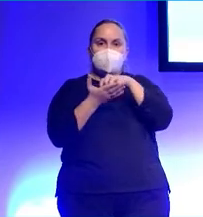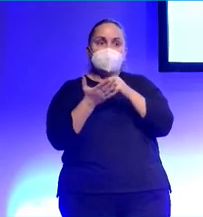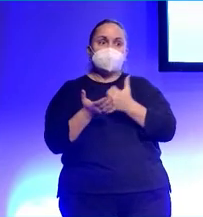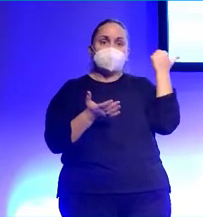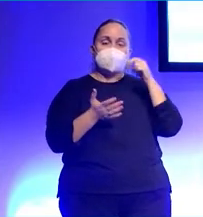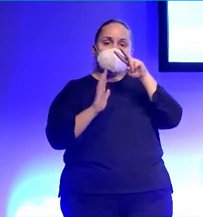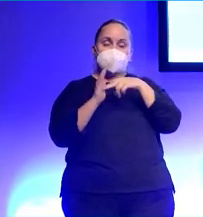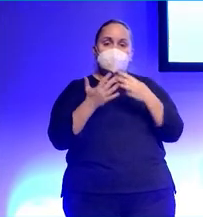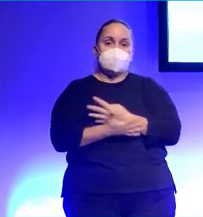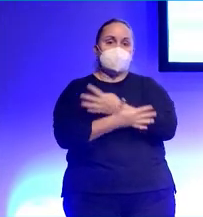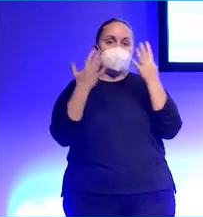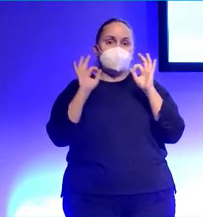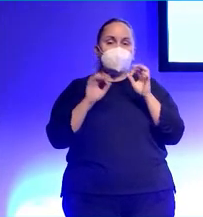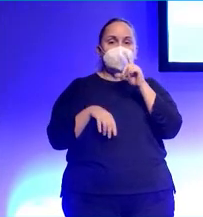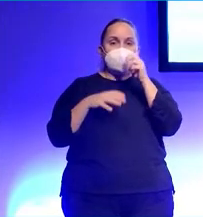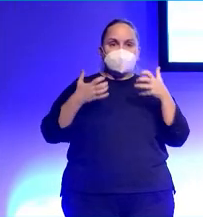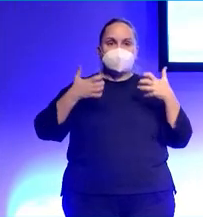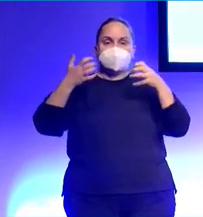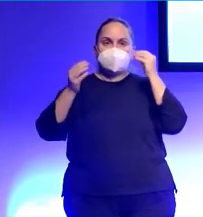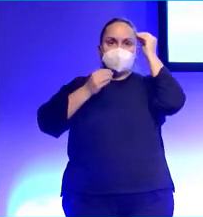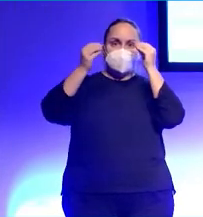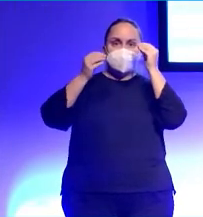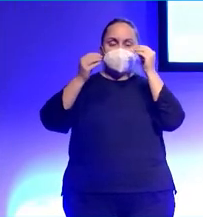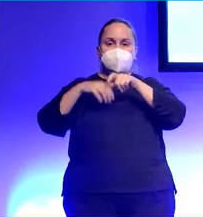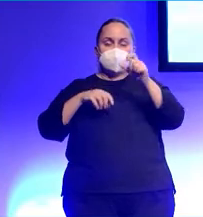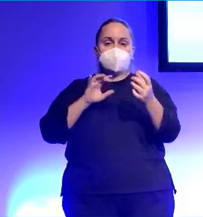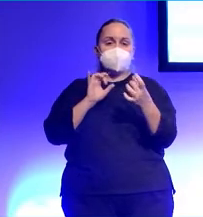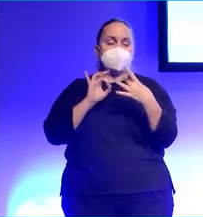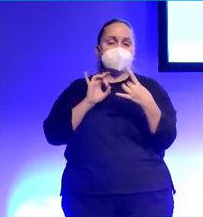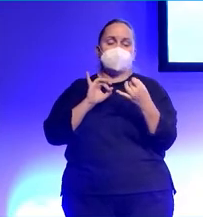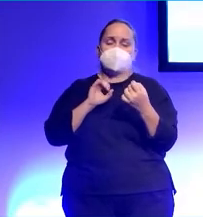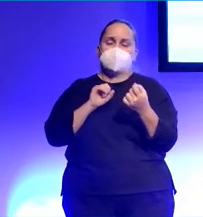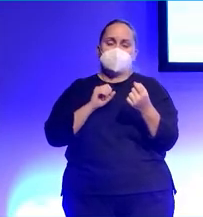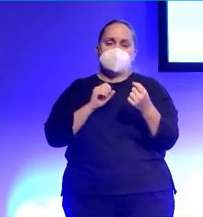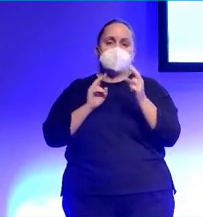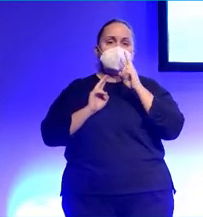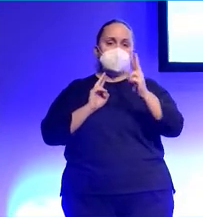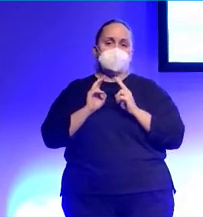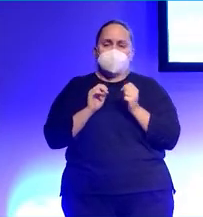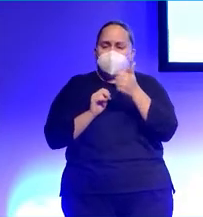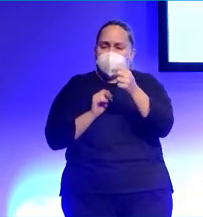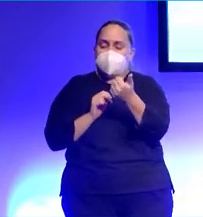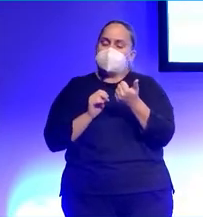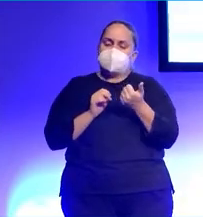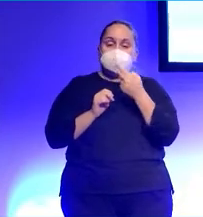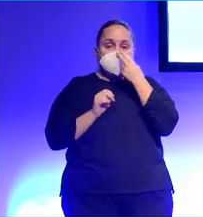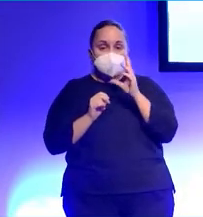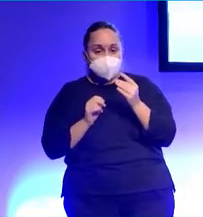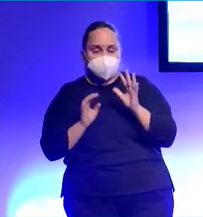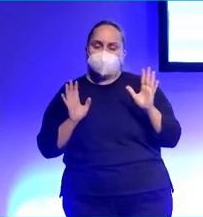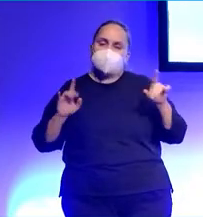en septiembre, porque le estaba dando vueltas. Poca gente contestó, no despertó mucho interés. Y aún así dije, venga, me animo.